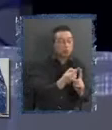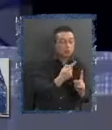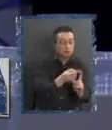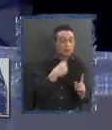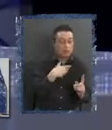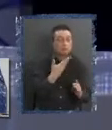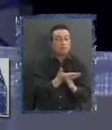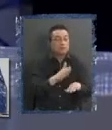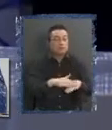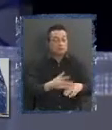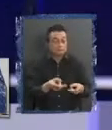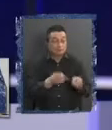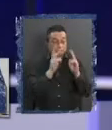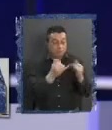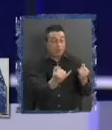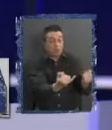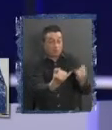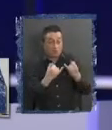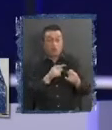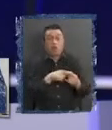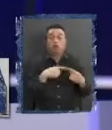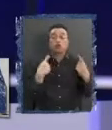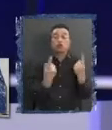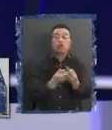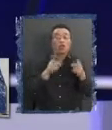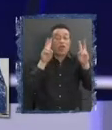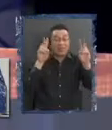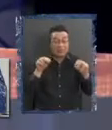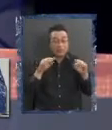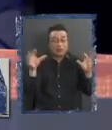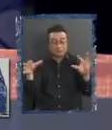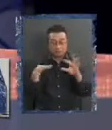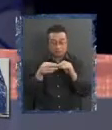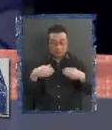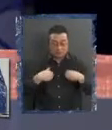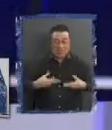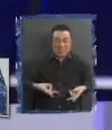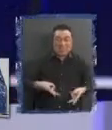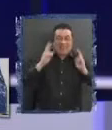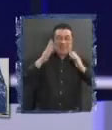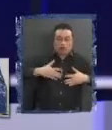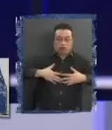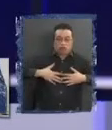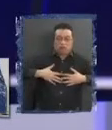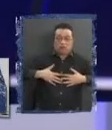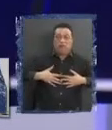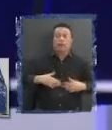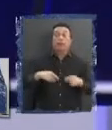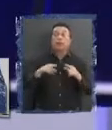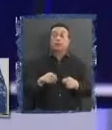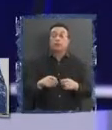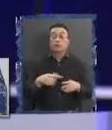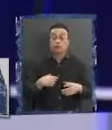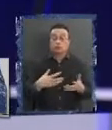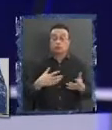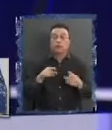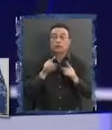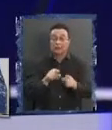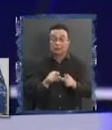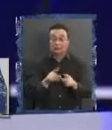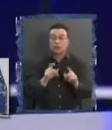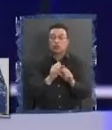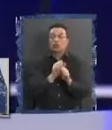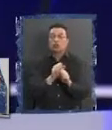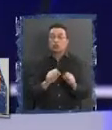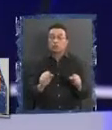libre, previo, informado en todas aquellas materias que afectan a su derecho. Entonces no puede hacer nada. quedo... No, no, no... Eso entonces no puede hacer. Y